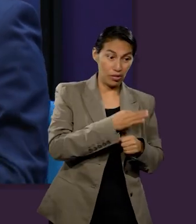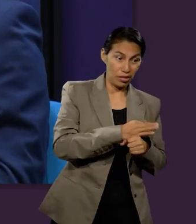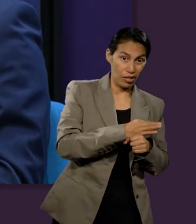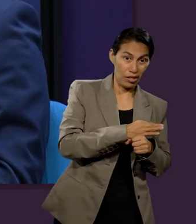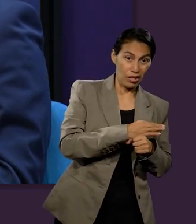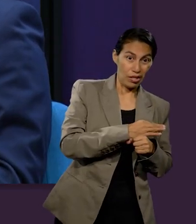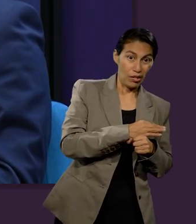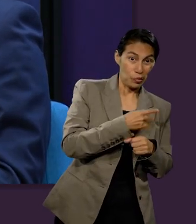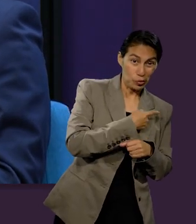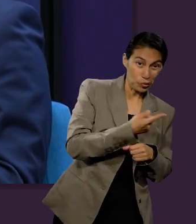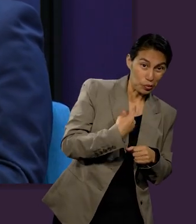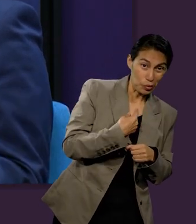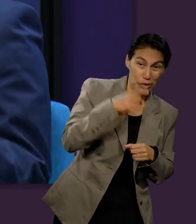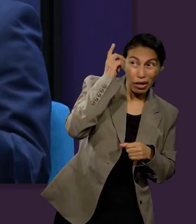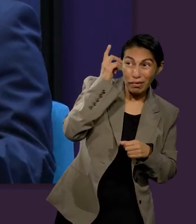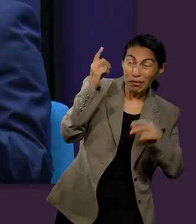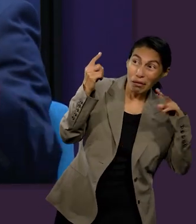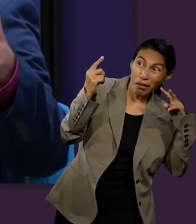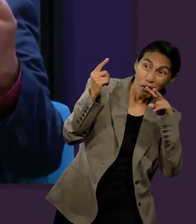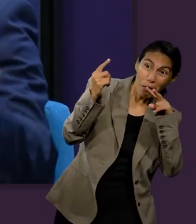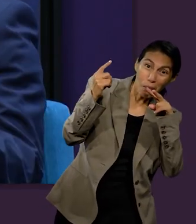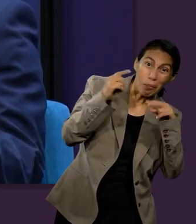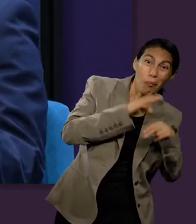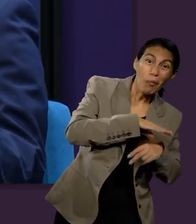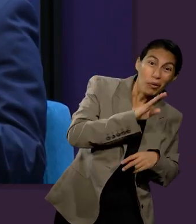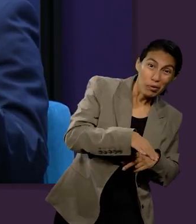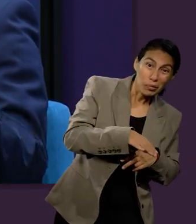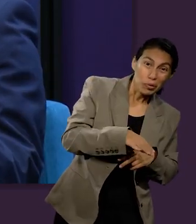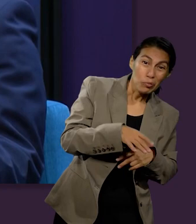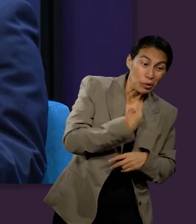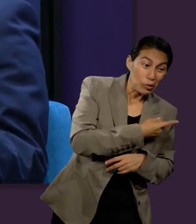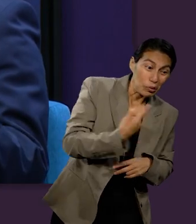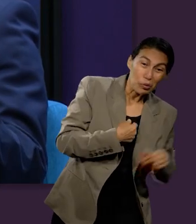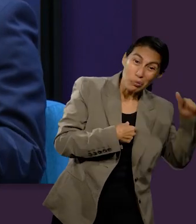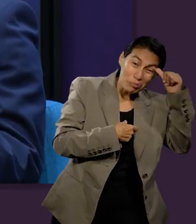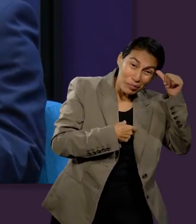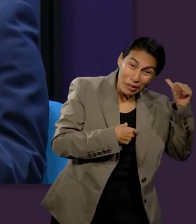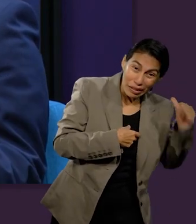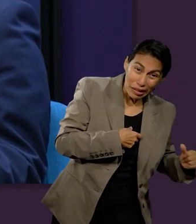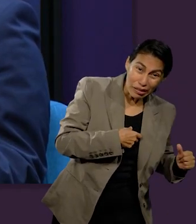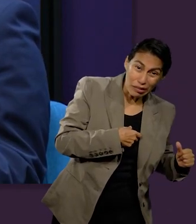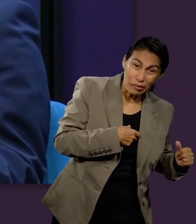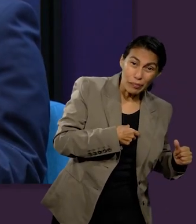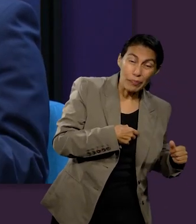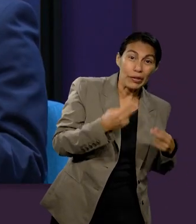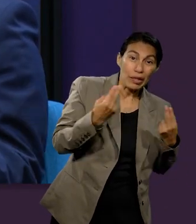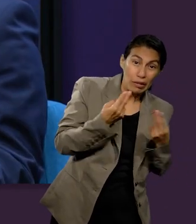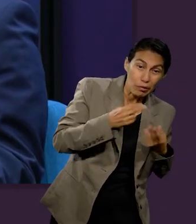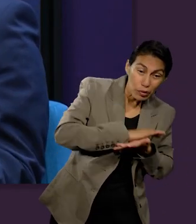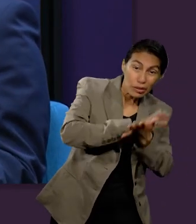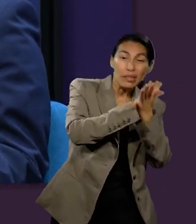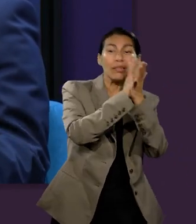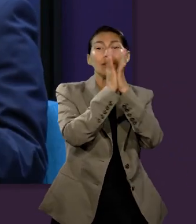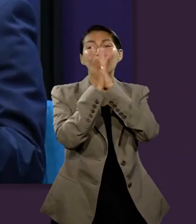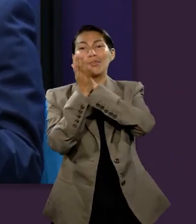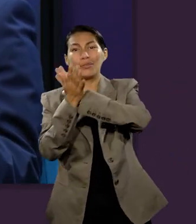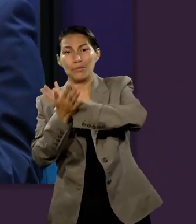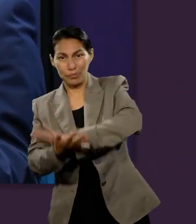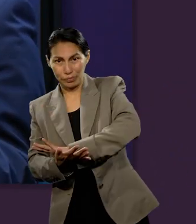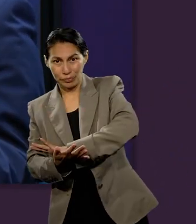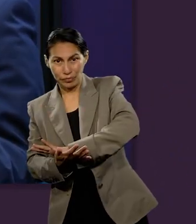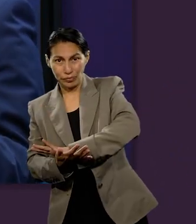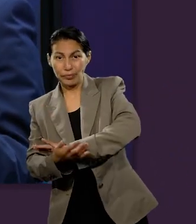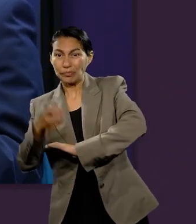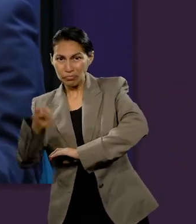causa del pecado, somos limitados. Y de hecho, ahora, si nosotros lo veríamos a Dios, moriríamos, porque